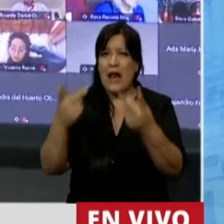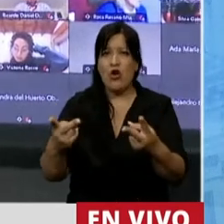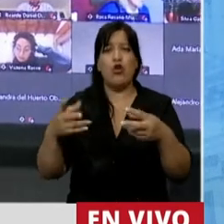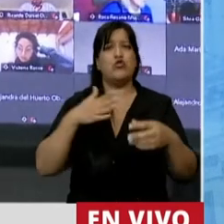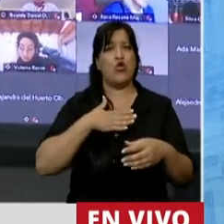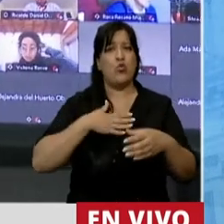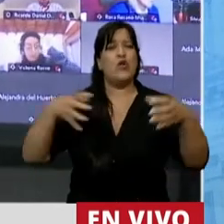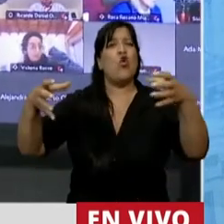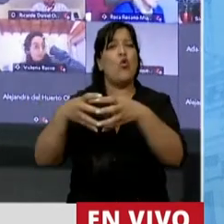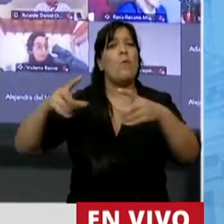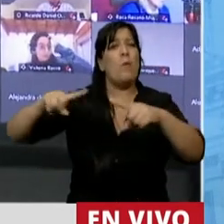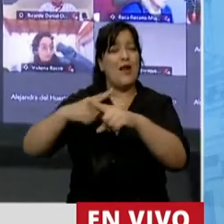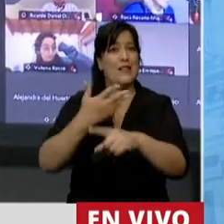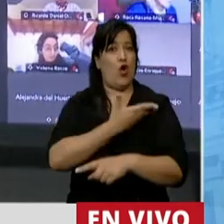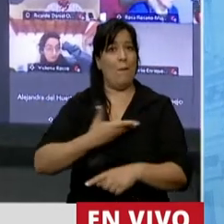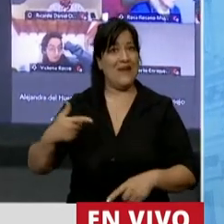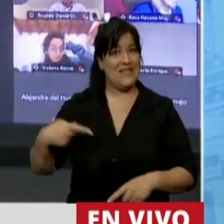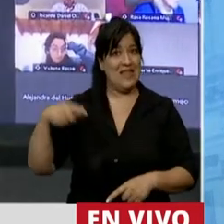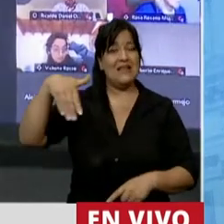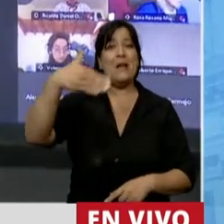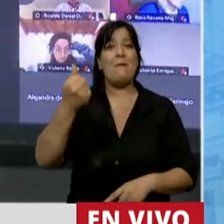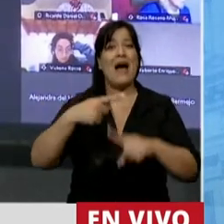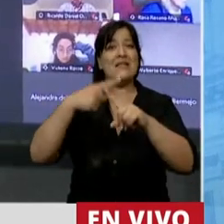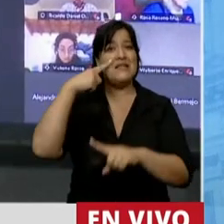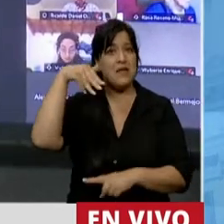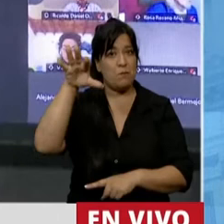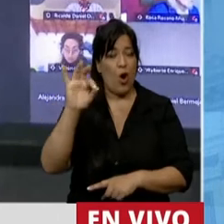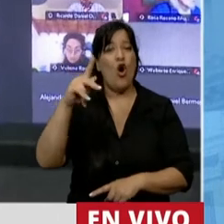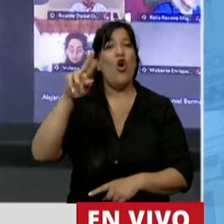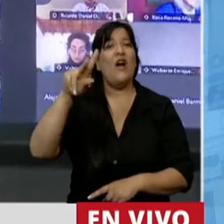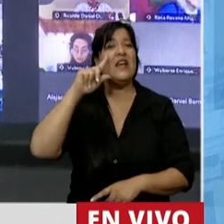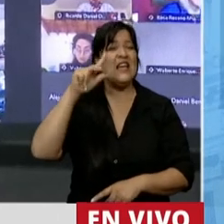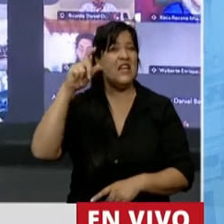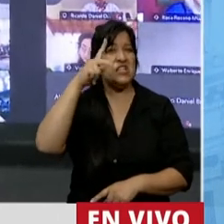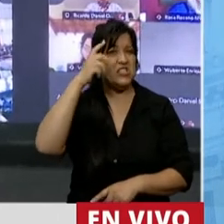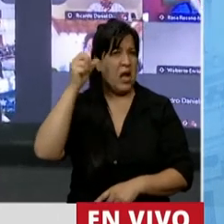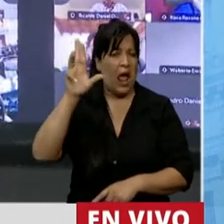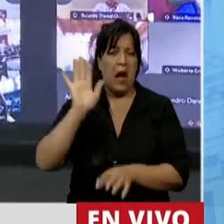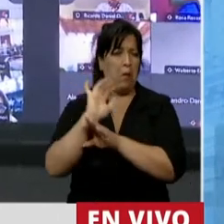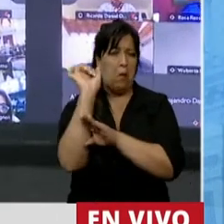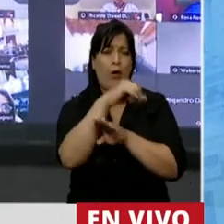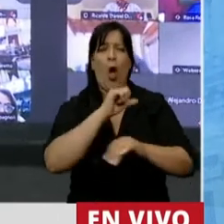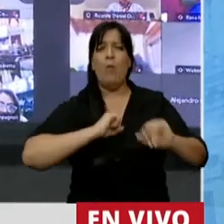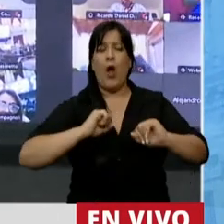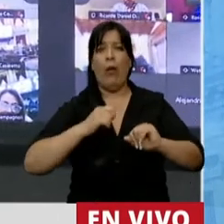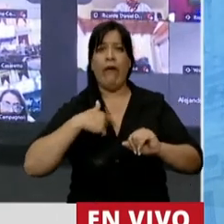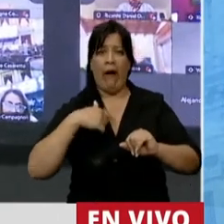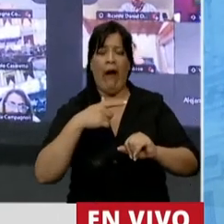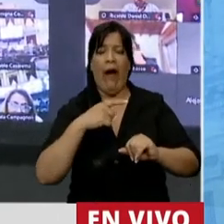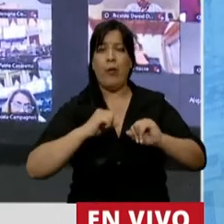de nuestro presidente de bloque, Máximo Kirchner, el cual no cayó en las provocaciones, todo lo contrario.